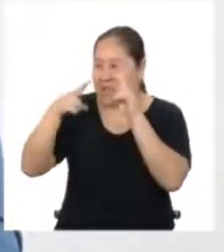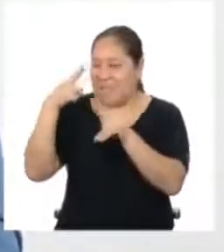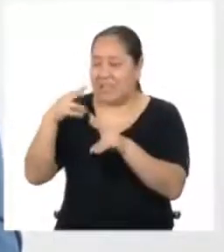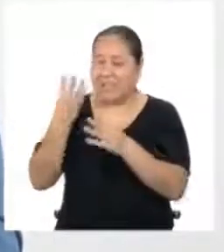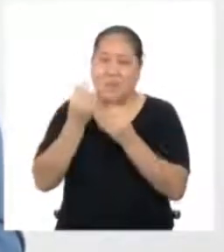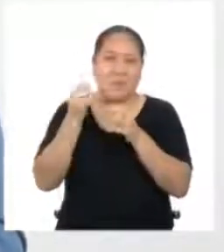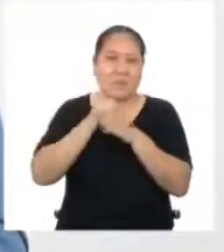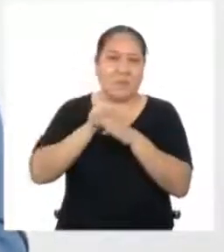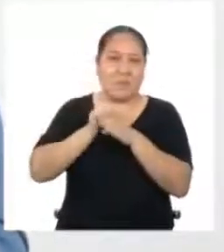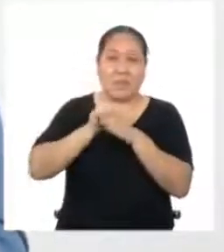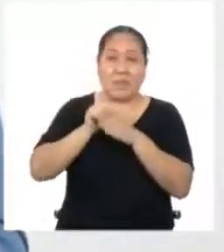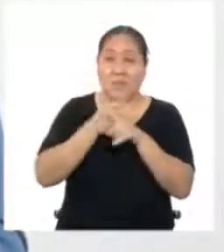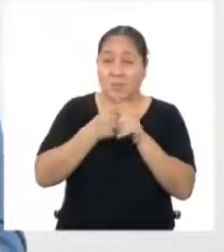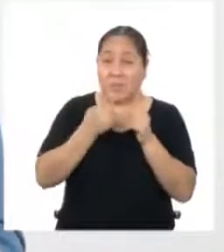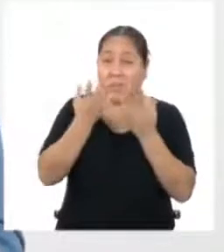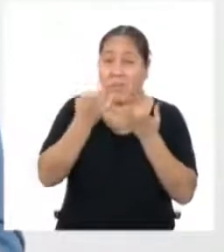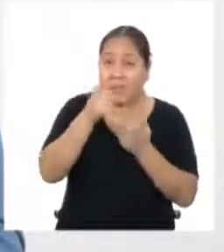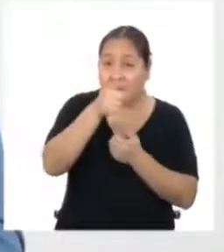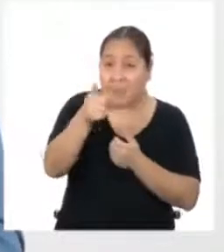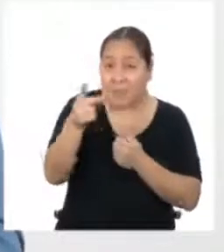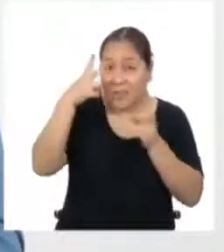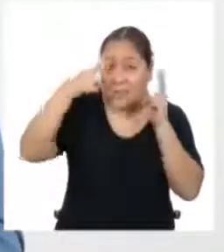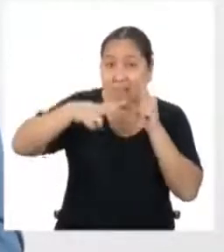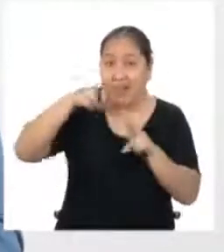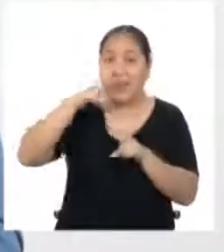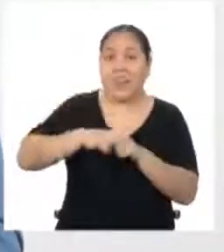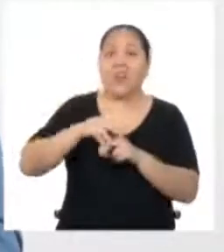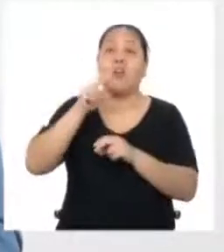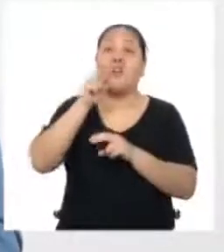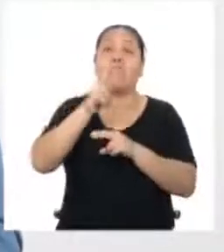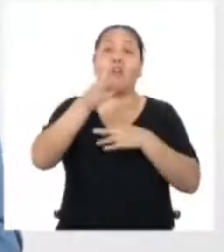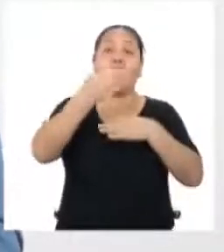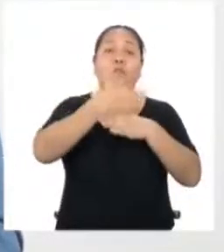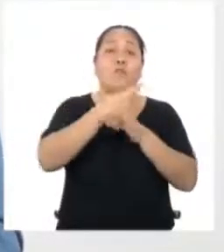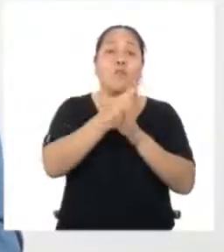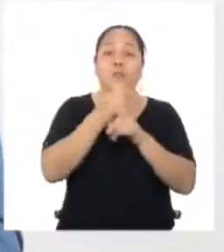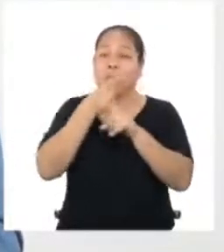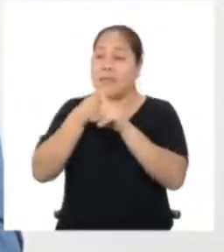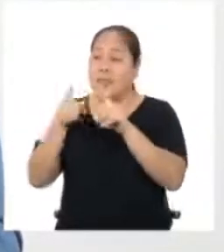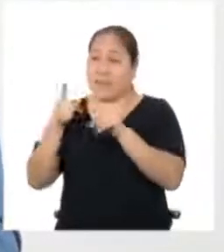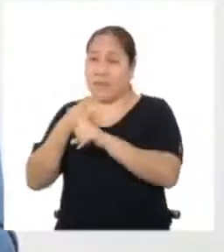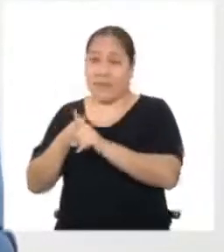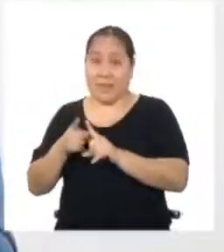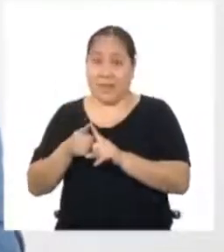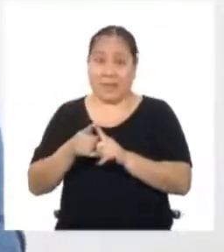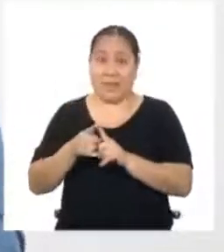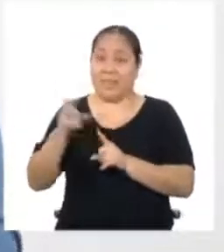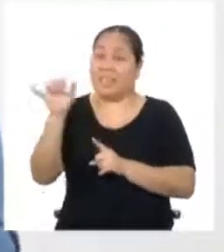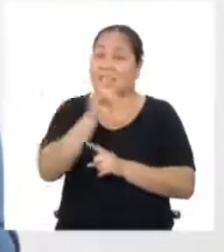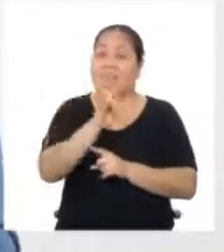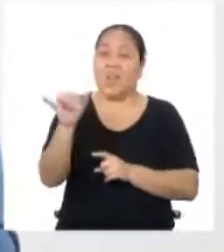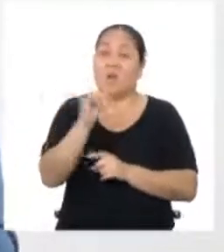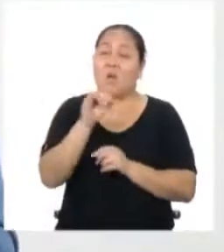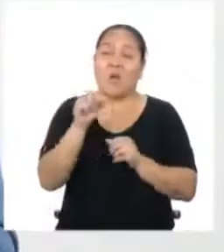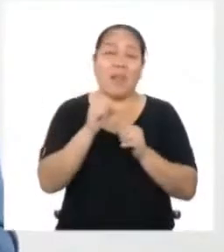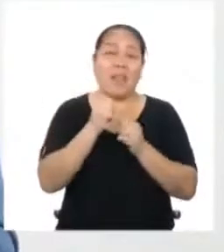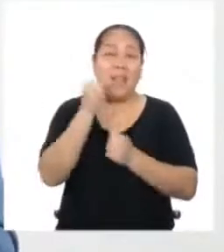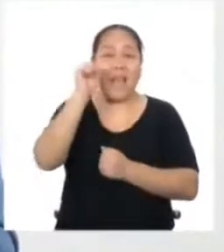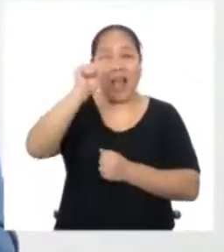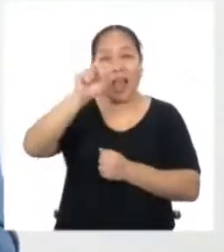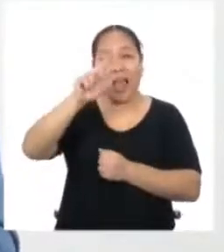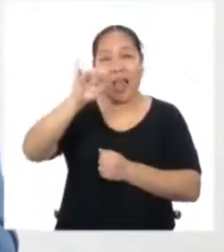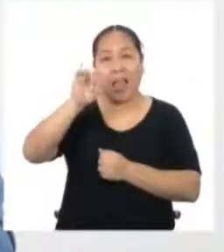practicado Pero quería que ustedes descubran Cómo dos formas diferentes Pueden tener la misma área